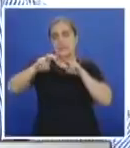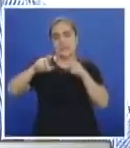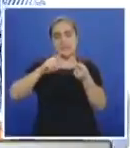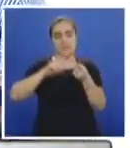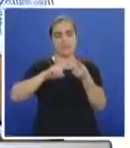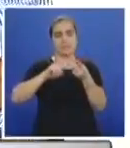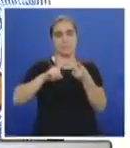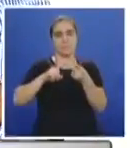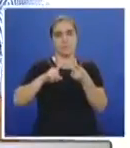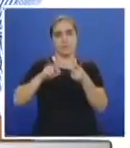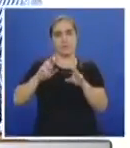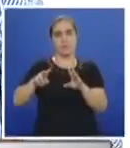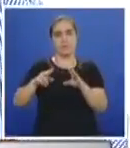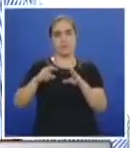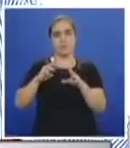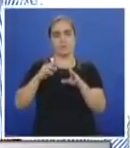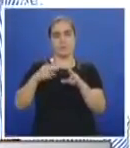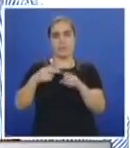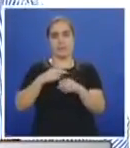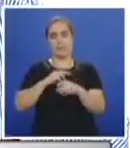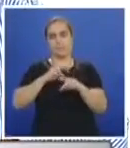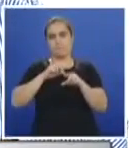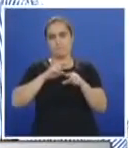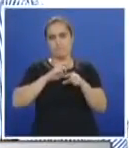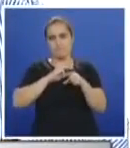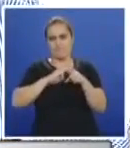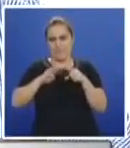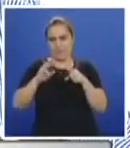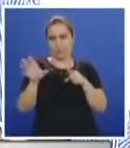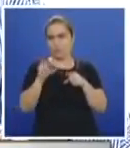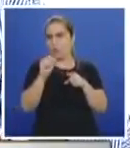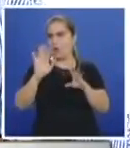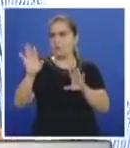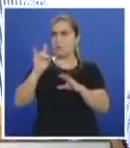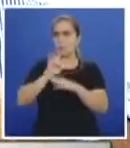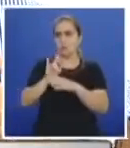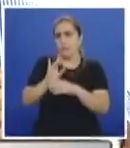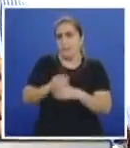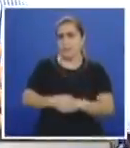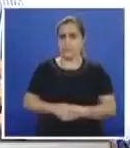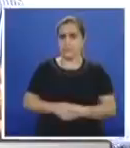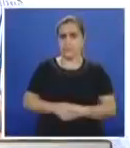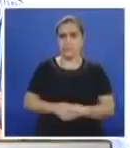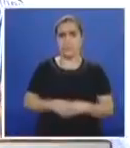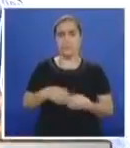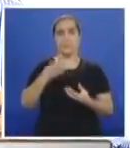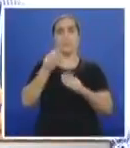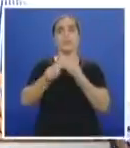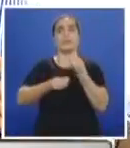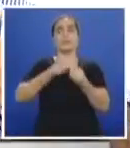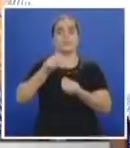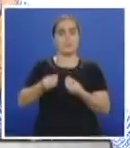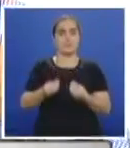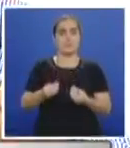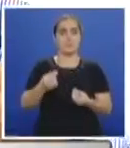Transvía, llámese Sistema de Transporte Integrado y demás. ¿Qué hace eso?